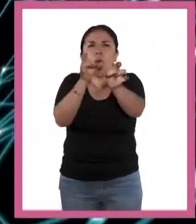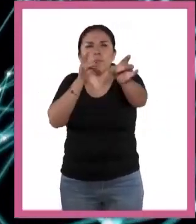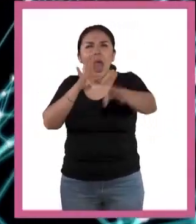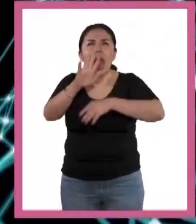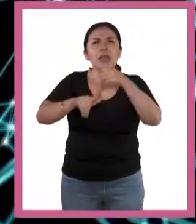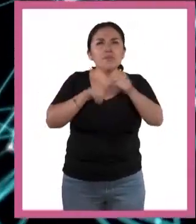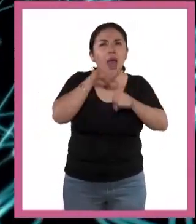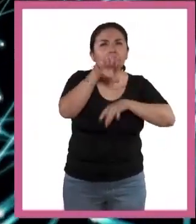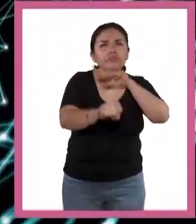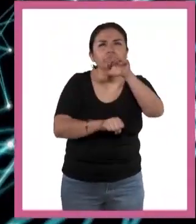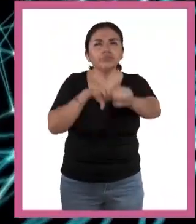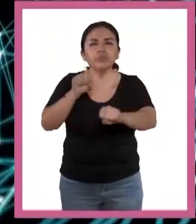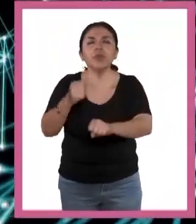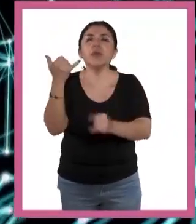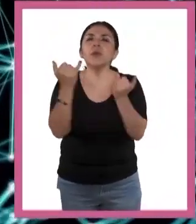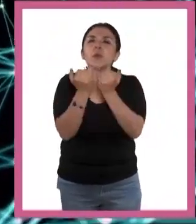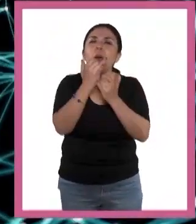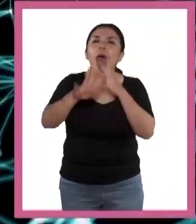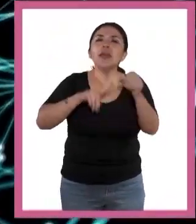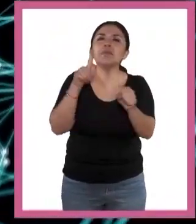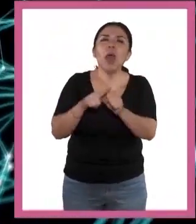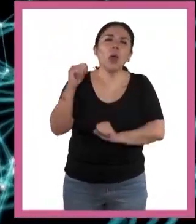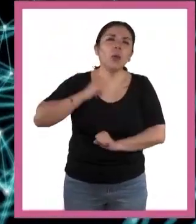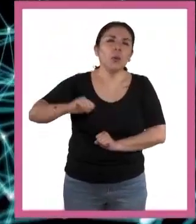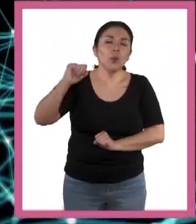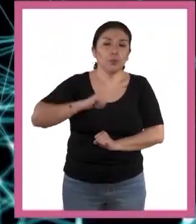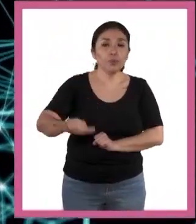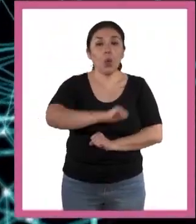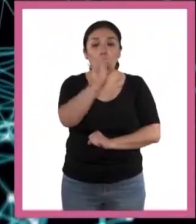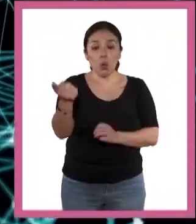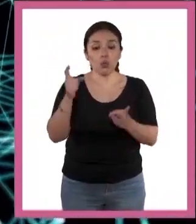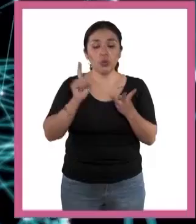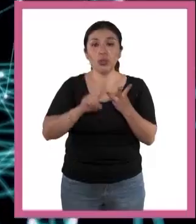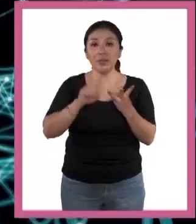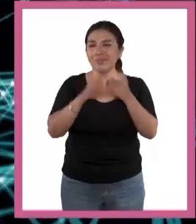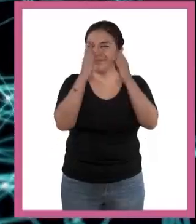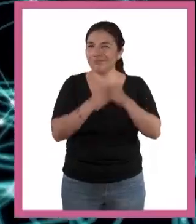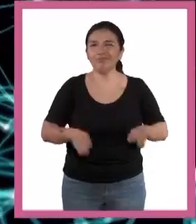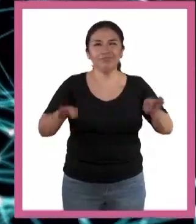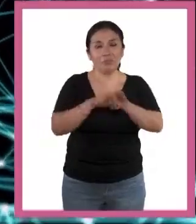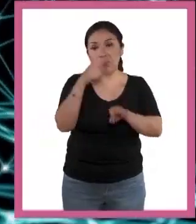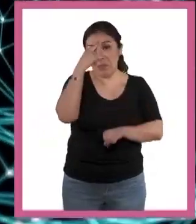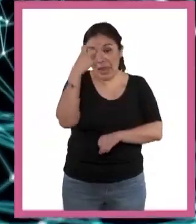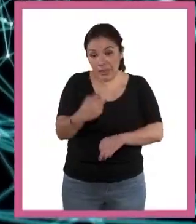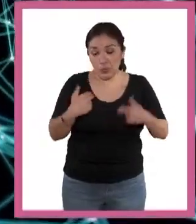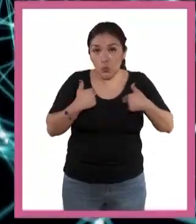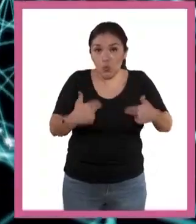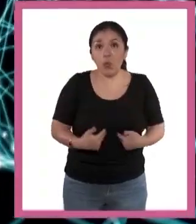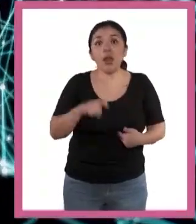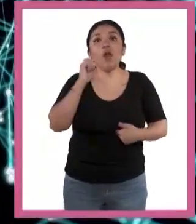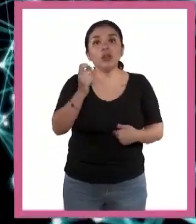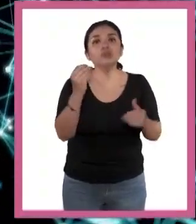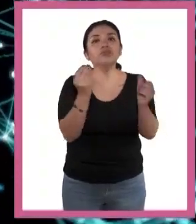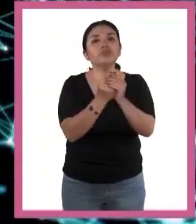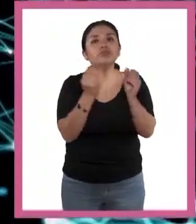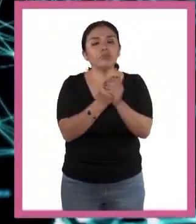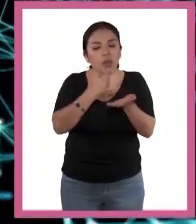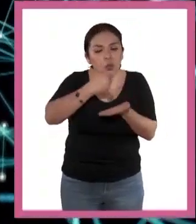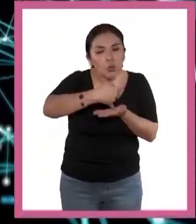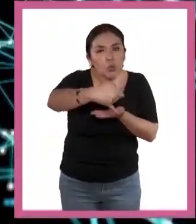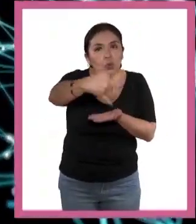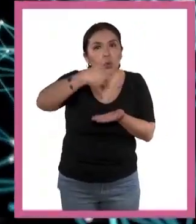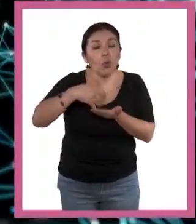y los animales con los que convivían. Una tercera técnica esencial a nuestra especie es la agricultura.